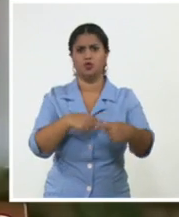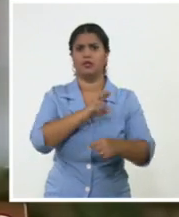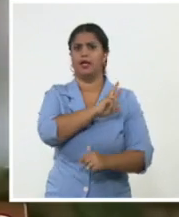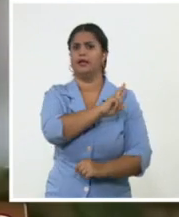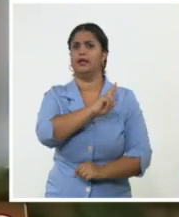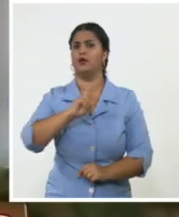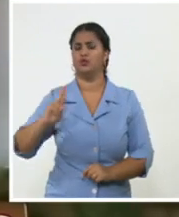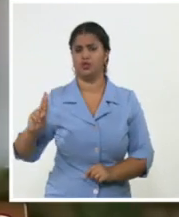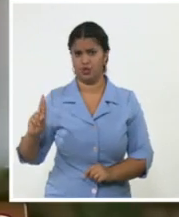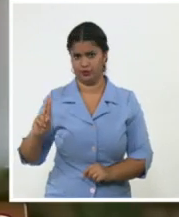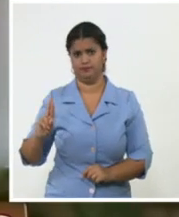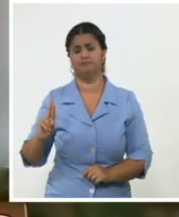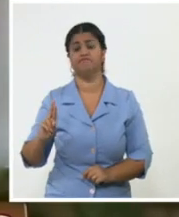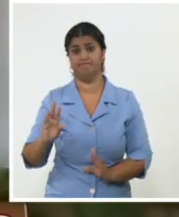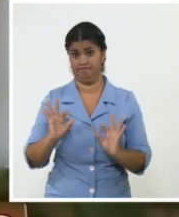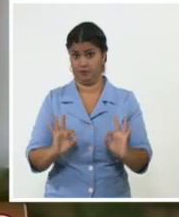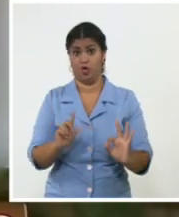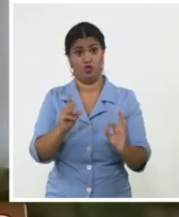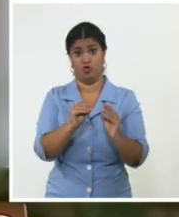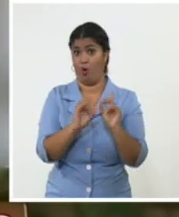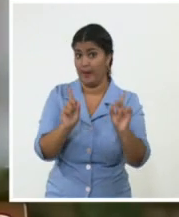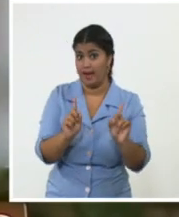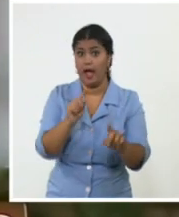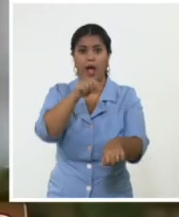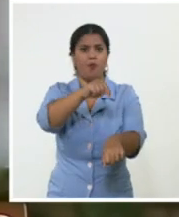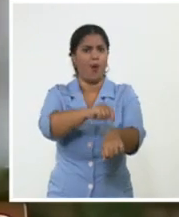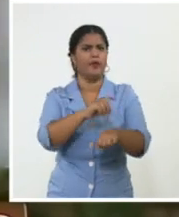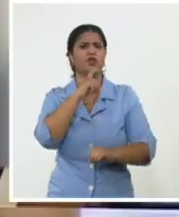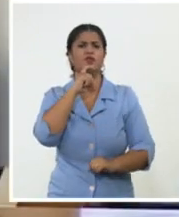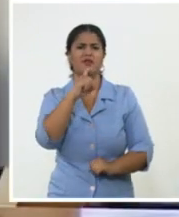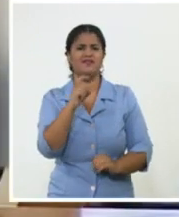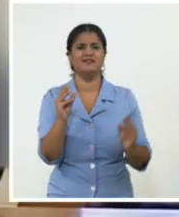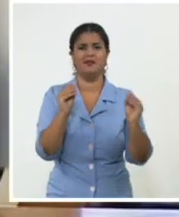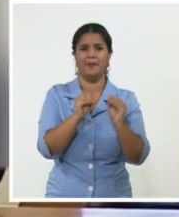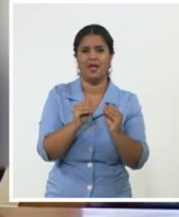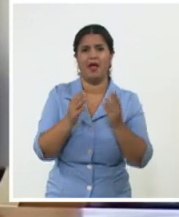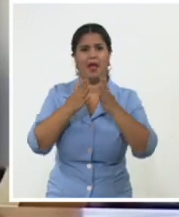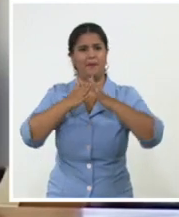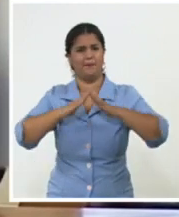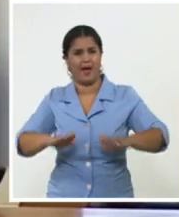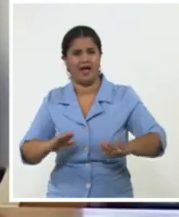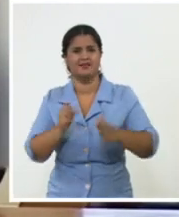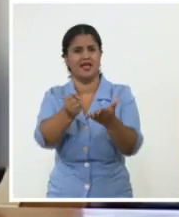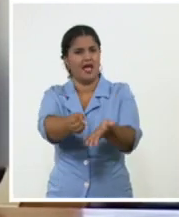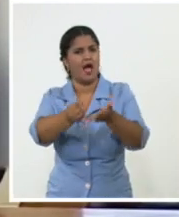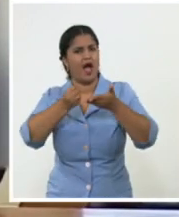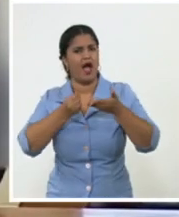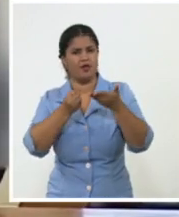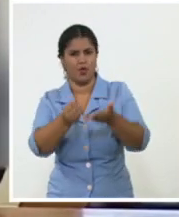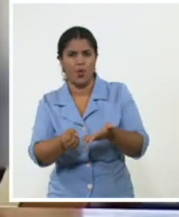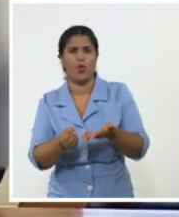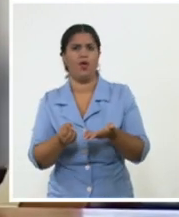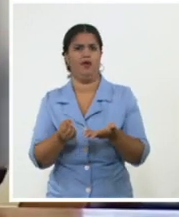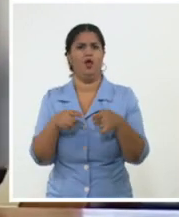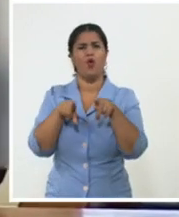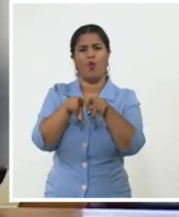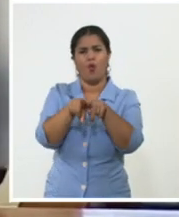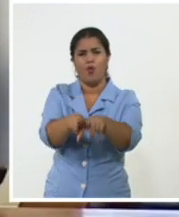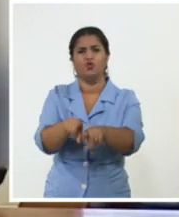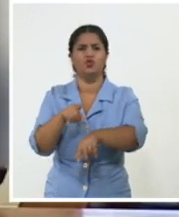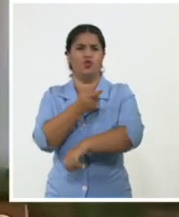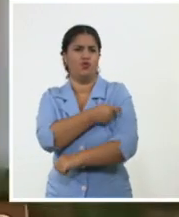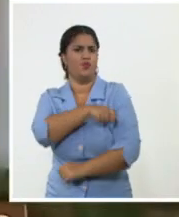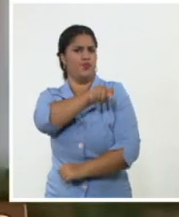tuercas del bloqueo, para difamar, para calumniar. Nos han querido presentar como un estado